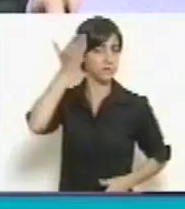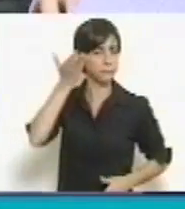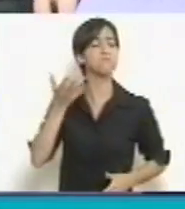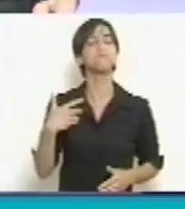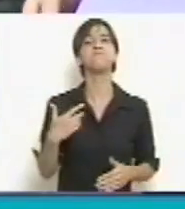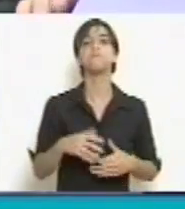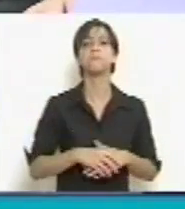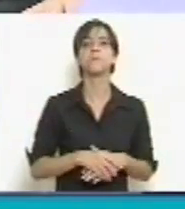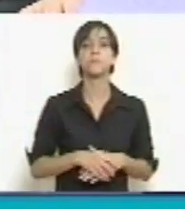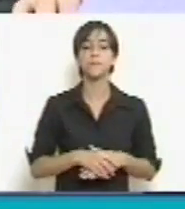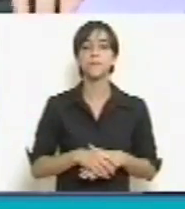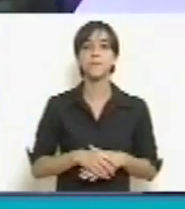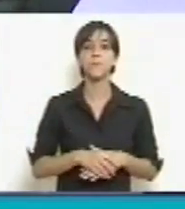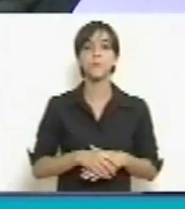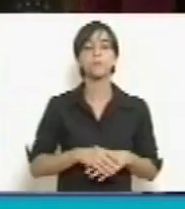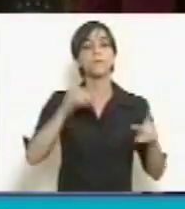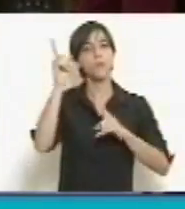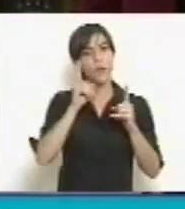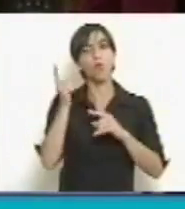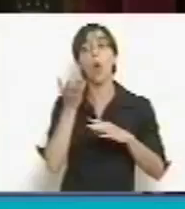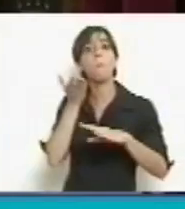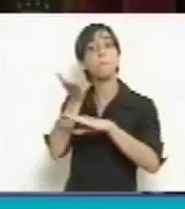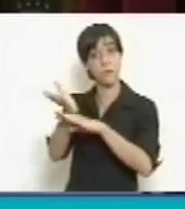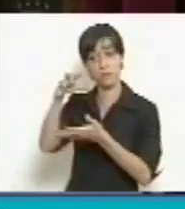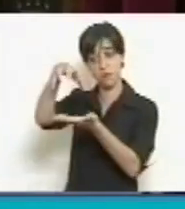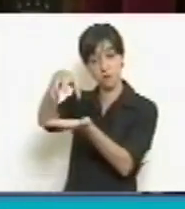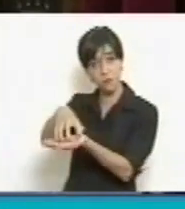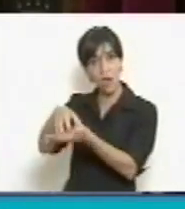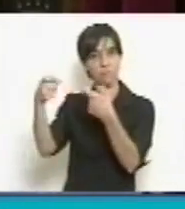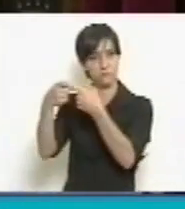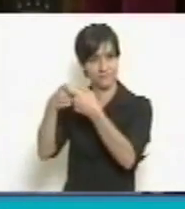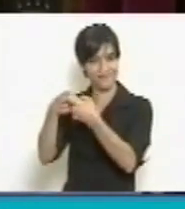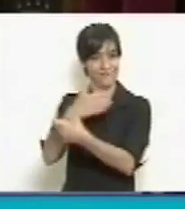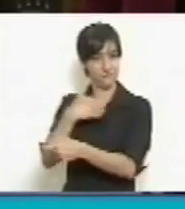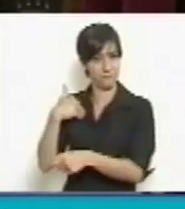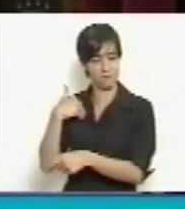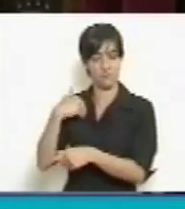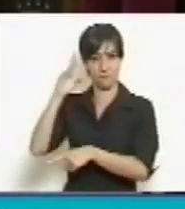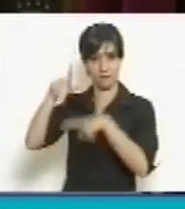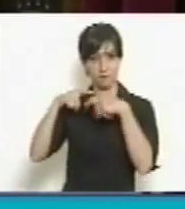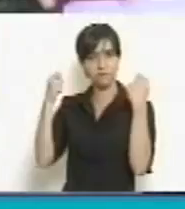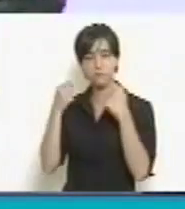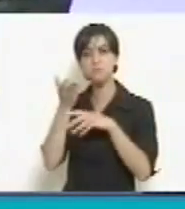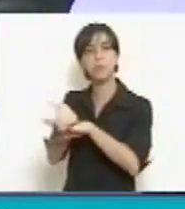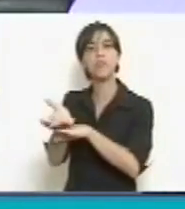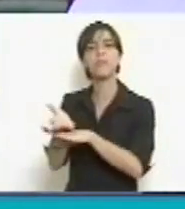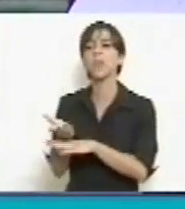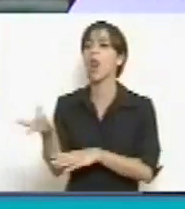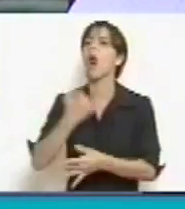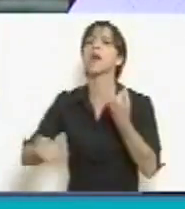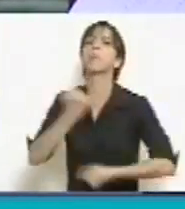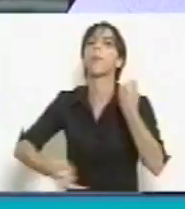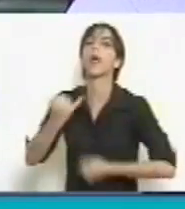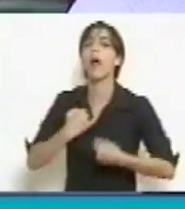le han pedido a la Organización de Madres de Plaza de Mayo explicaciones. Explicaciones por hechos de corrupción,